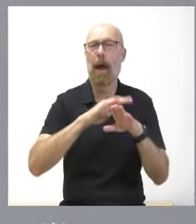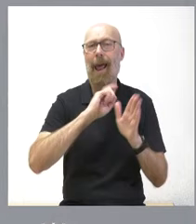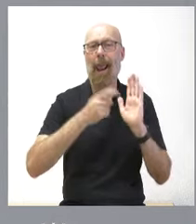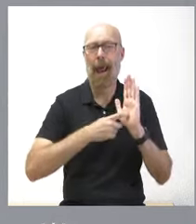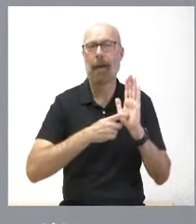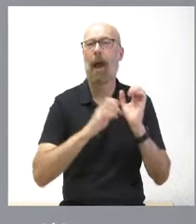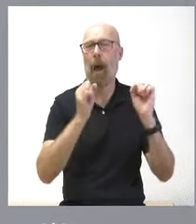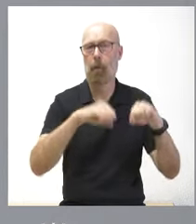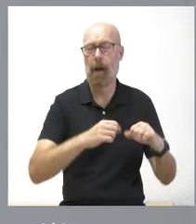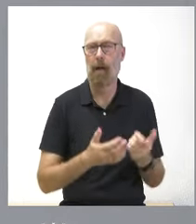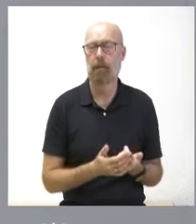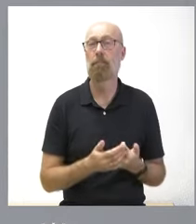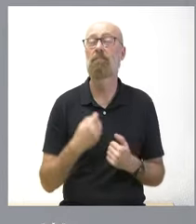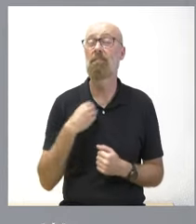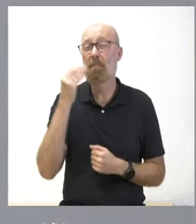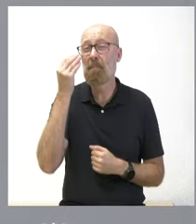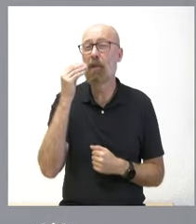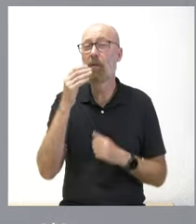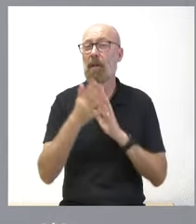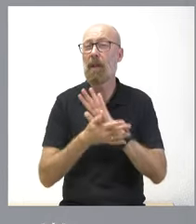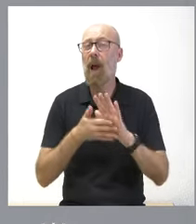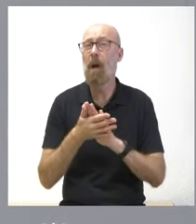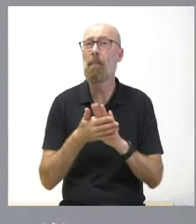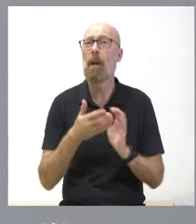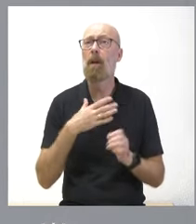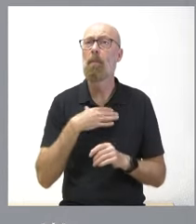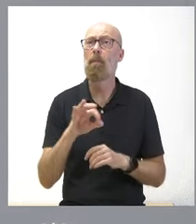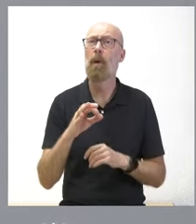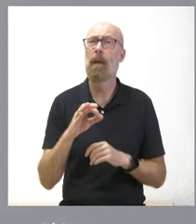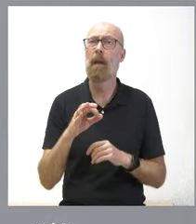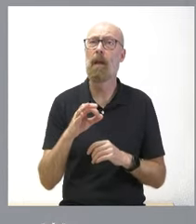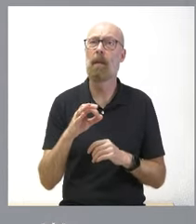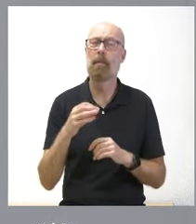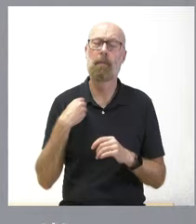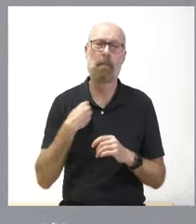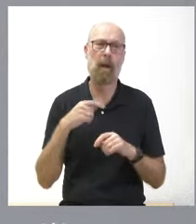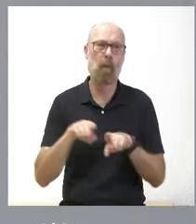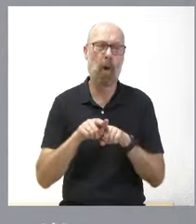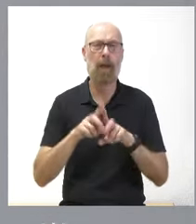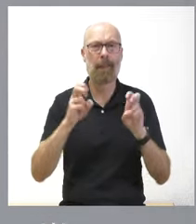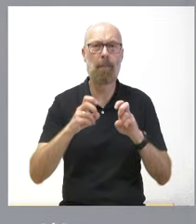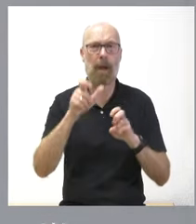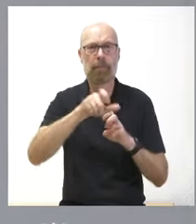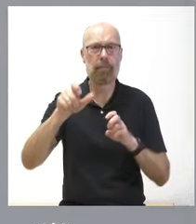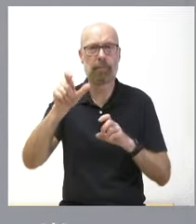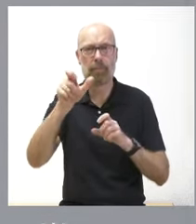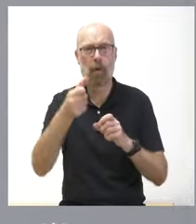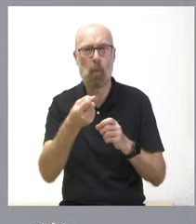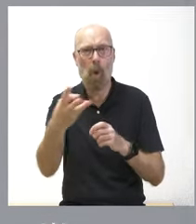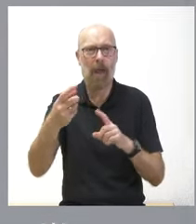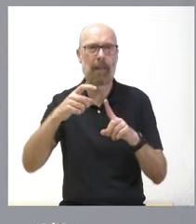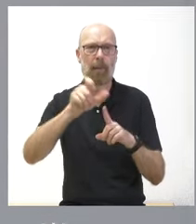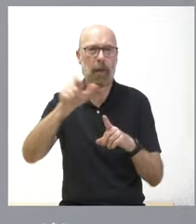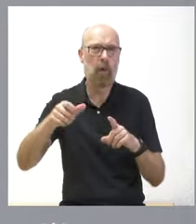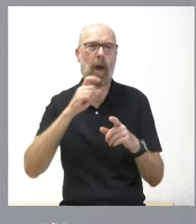pueda aprobar creo que se habla de la competitividad del mundo rural de las cuestiones demográficas y por tanto este carácter integral